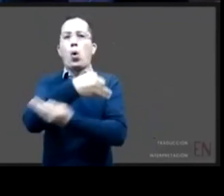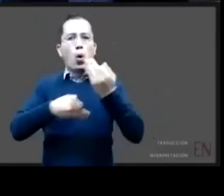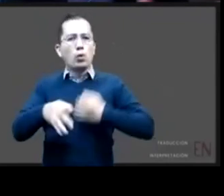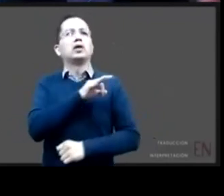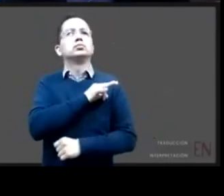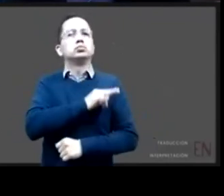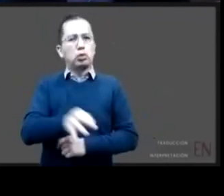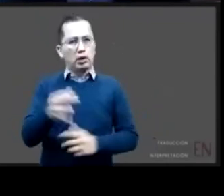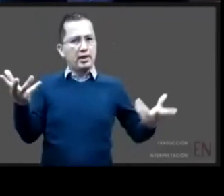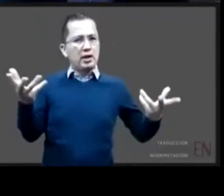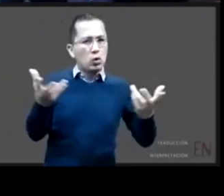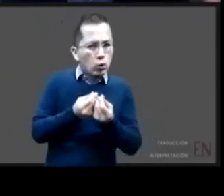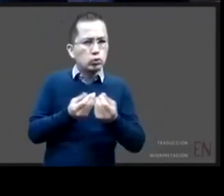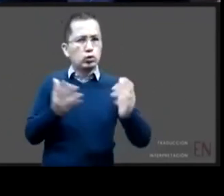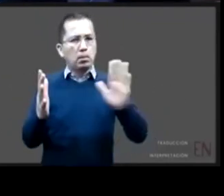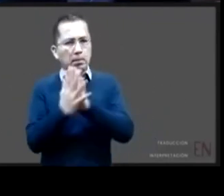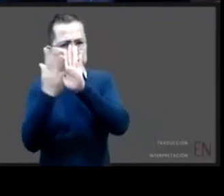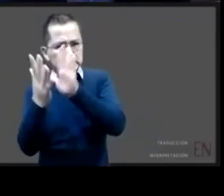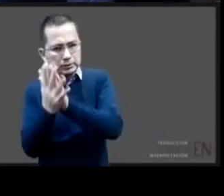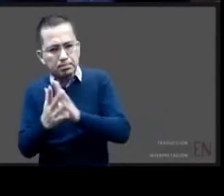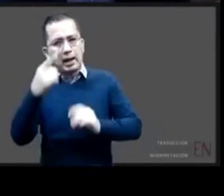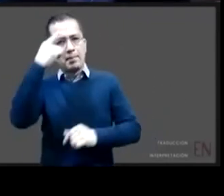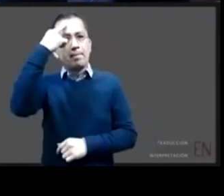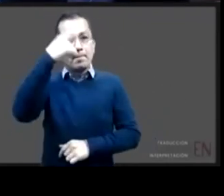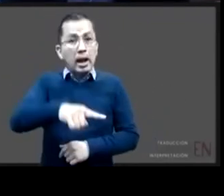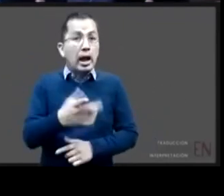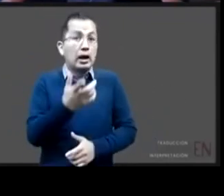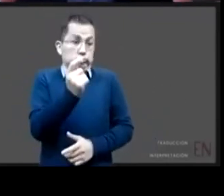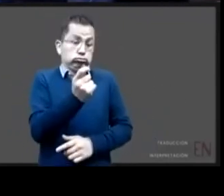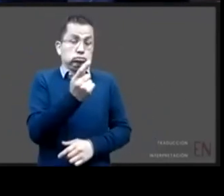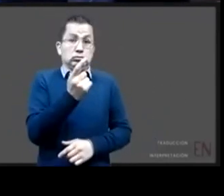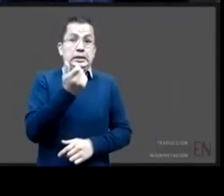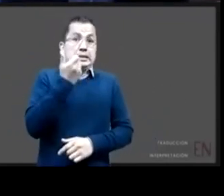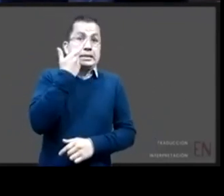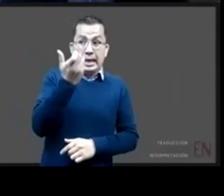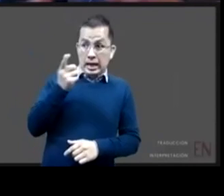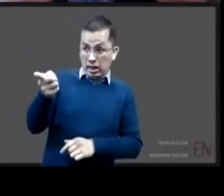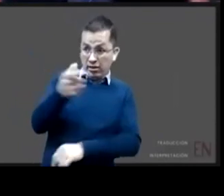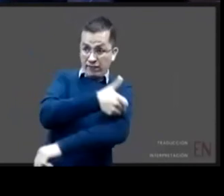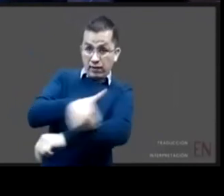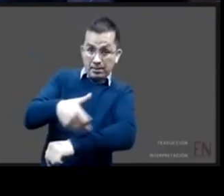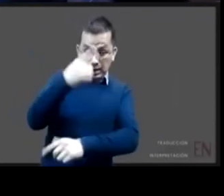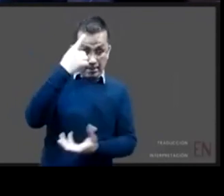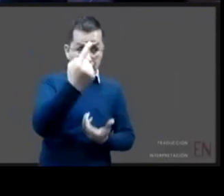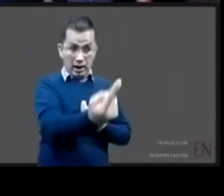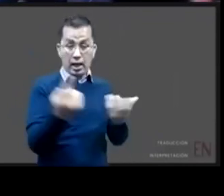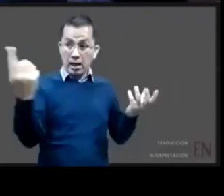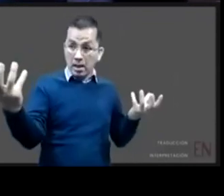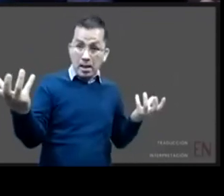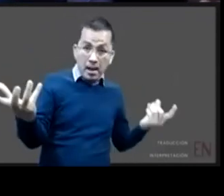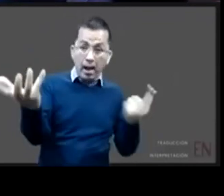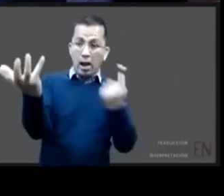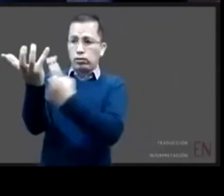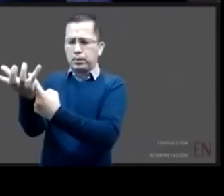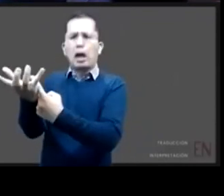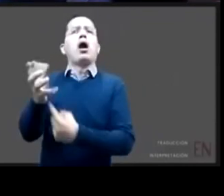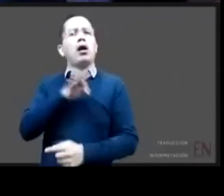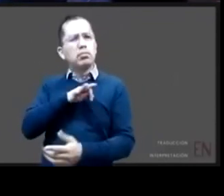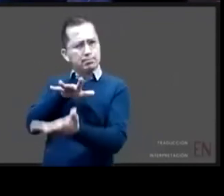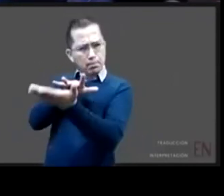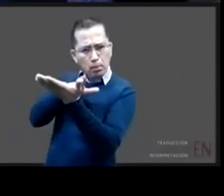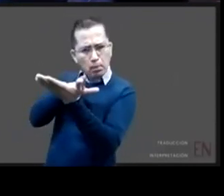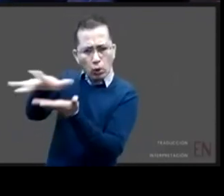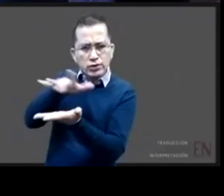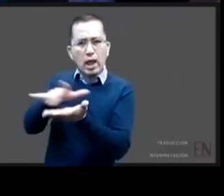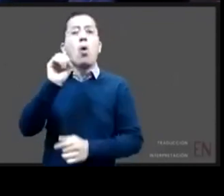de acogida apoyar a familias que están haciendo este proceso acercarnos apoyar un centro de asistencia social